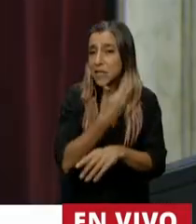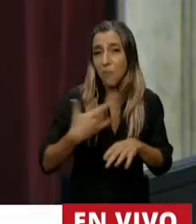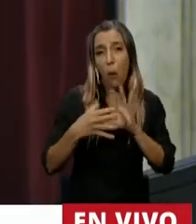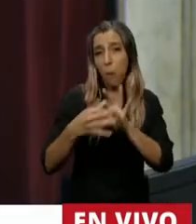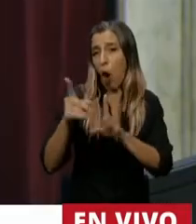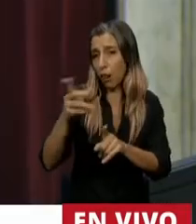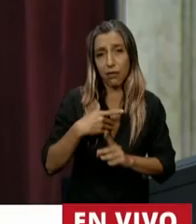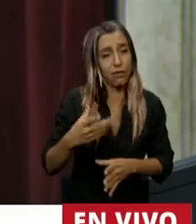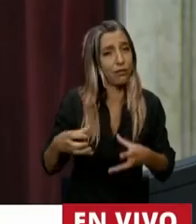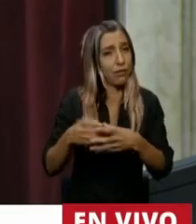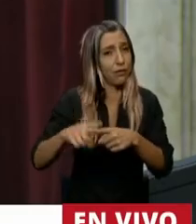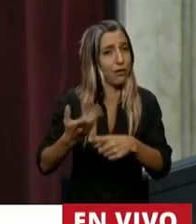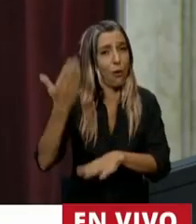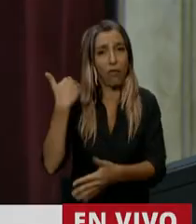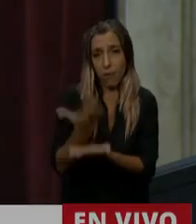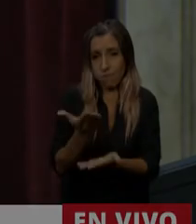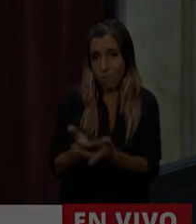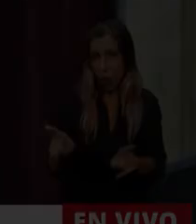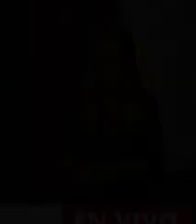Muchas gracias, diputado Cano. ¡Gracias! ¡Gracias! ¡Gracias! ¡Gracias! ¡Gracias!